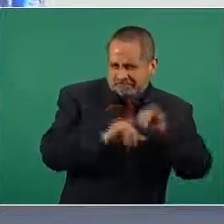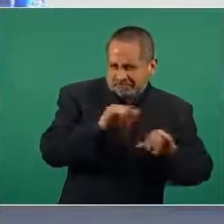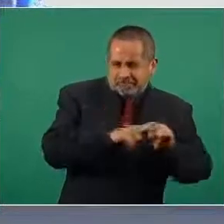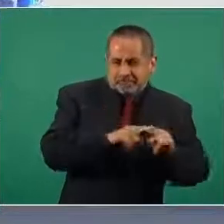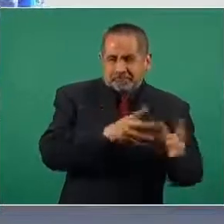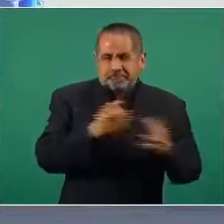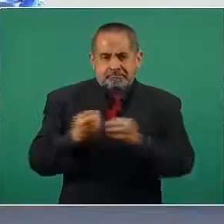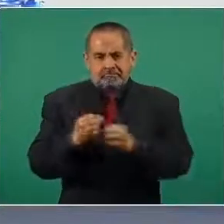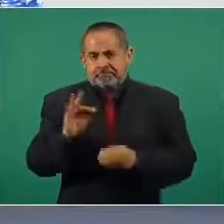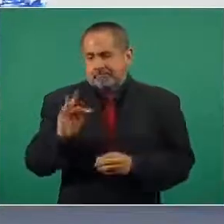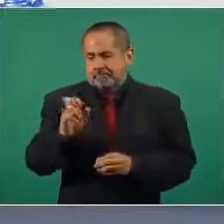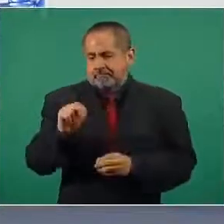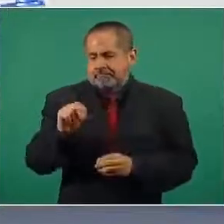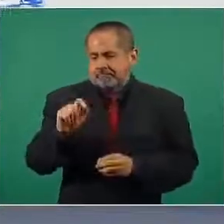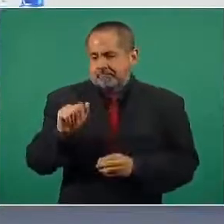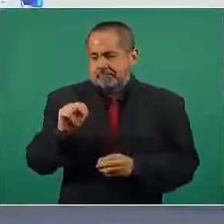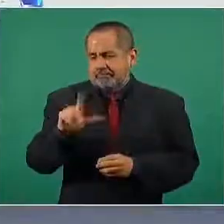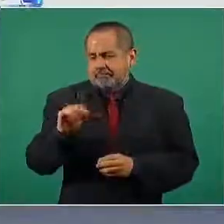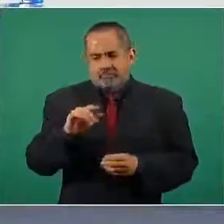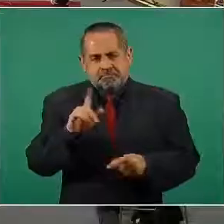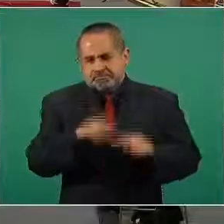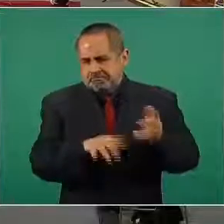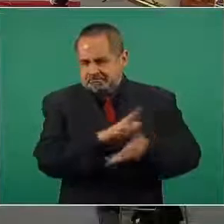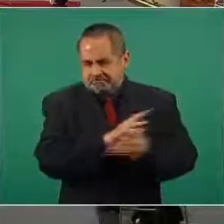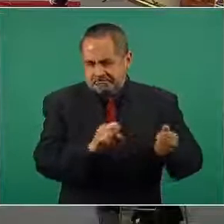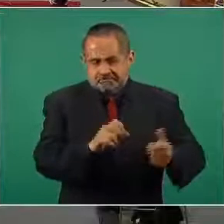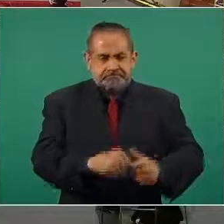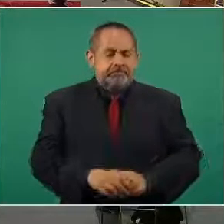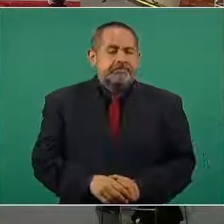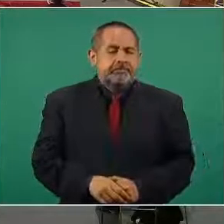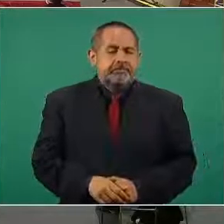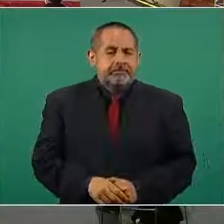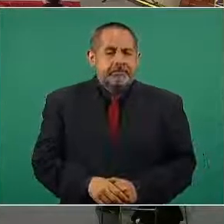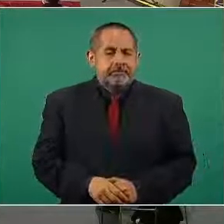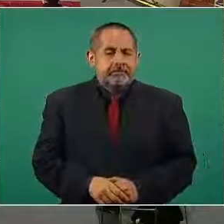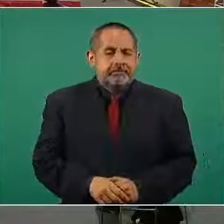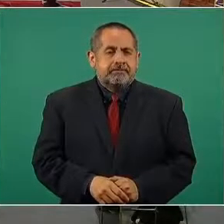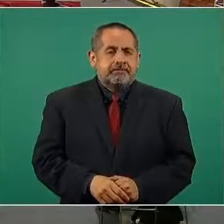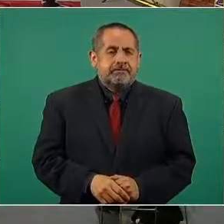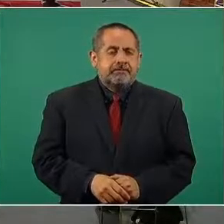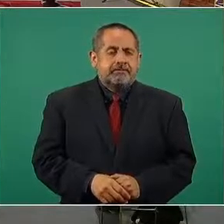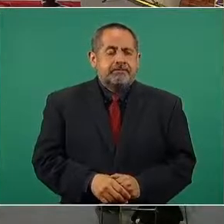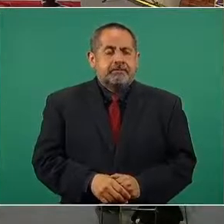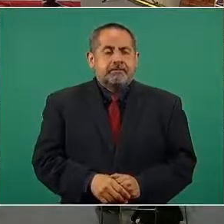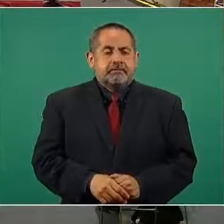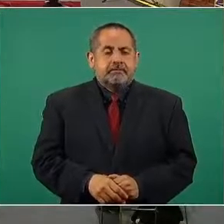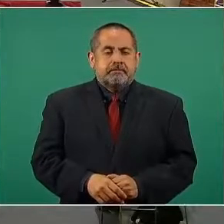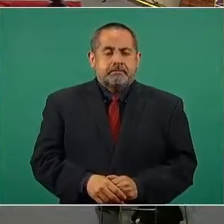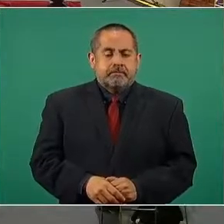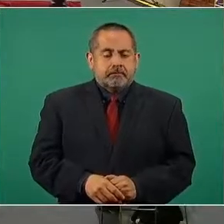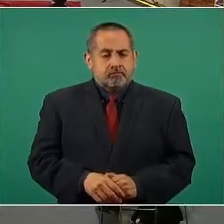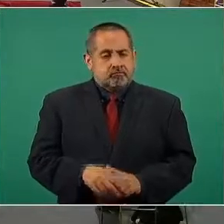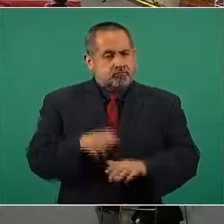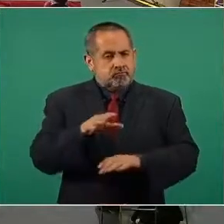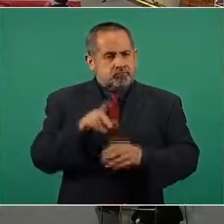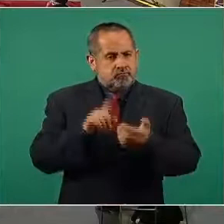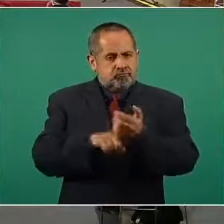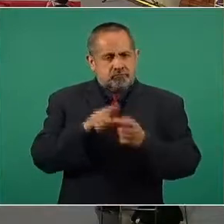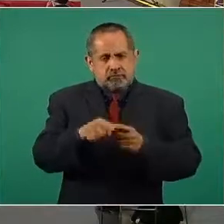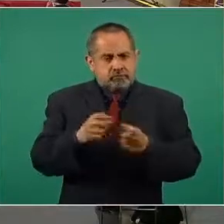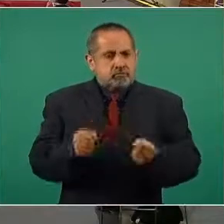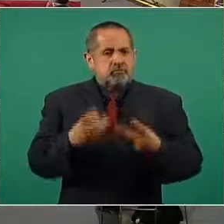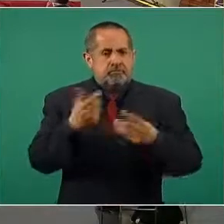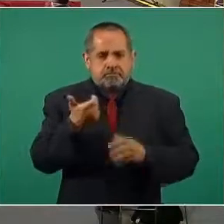de fentanilo. La que sigue, por favor. En cuanto al aseguramiento de